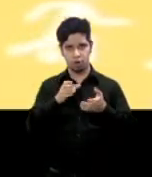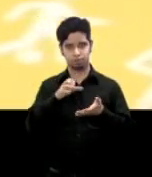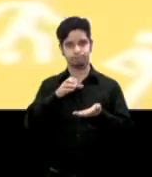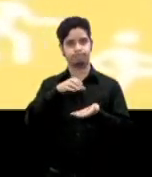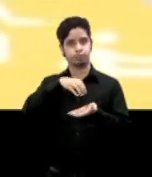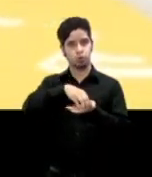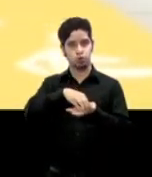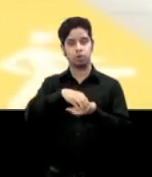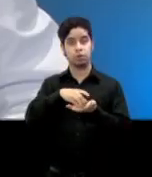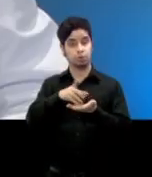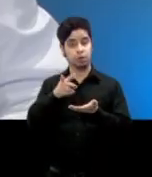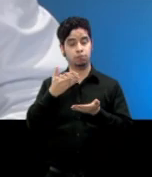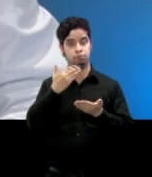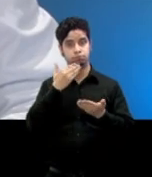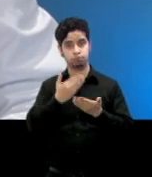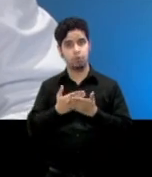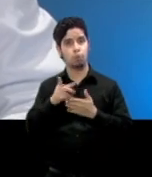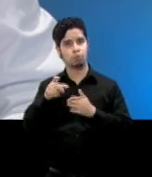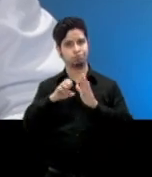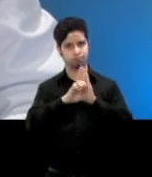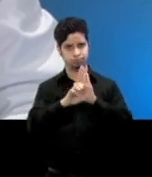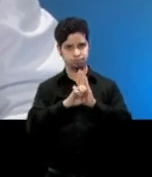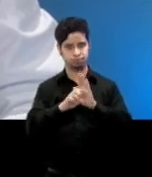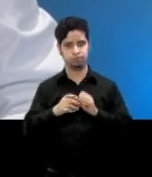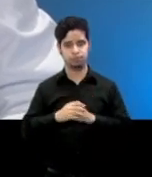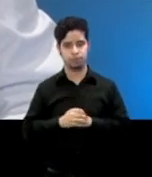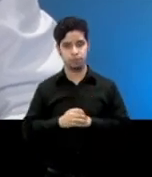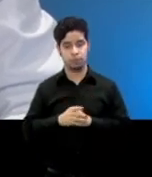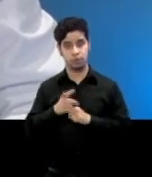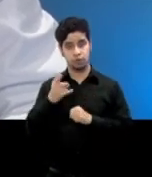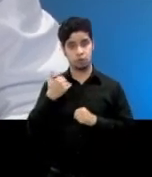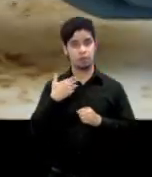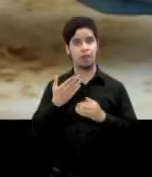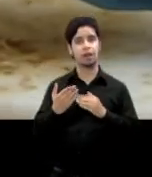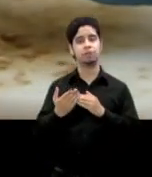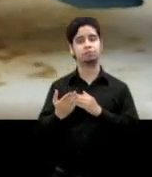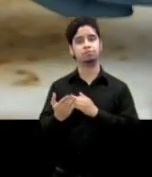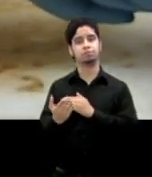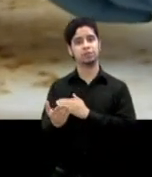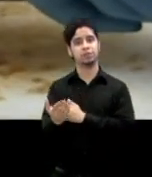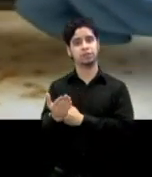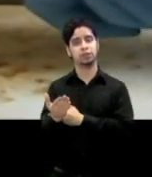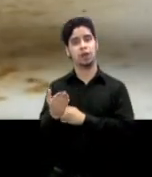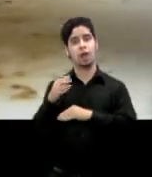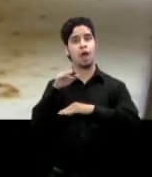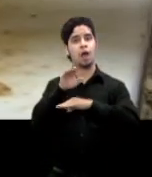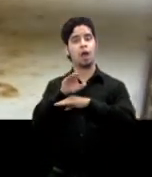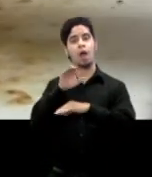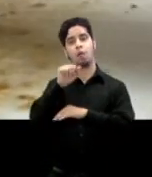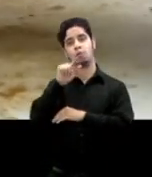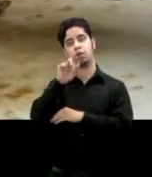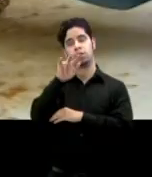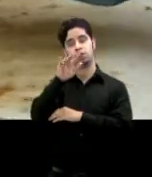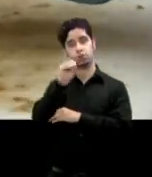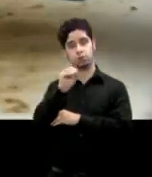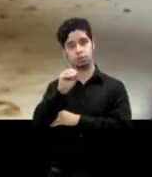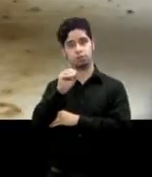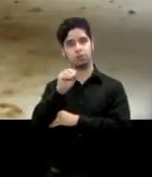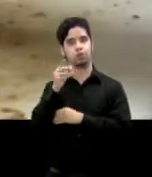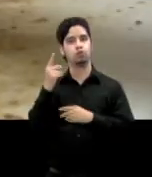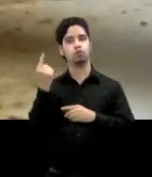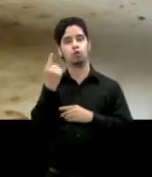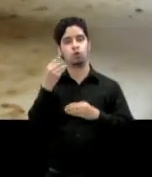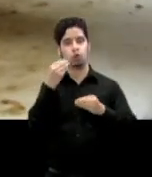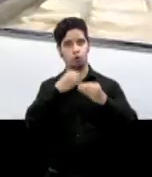éxito por ejemplo si es una cena o almuerzo servido divide inmediatamente el plato a la mitad y sólo consume